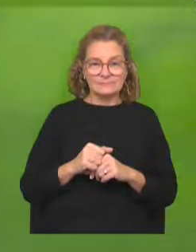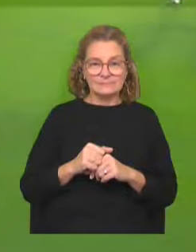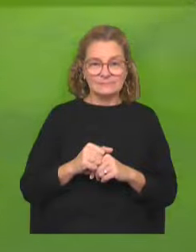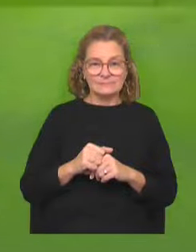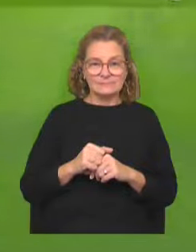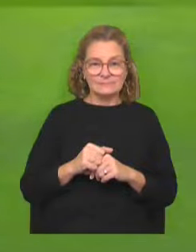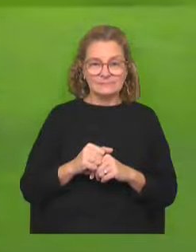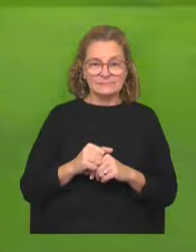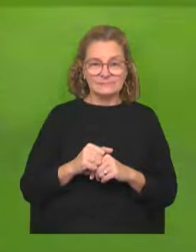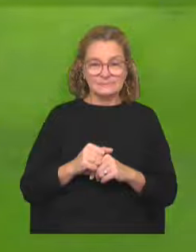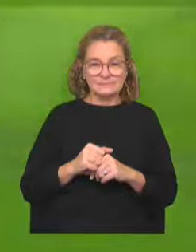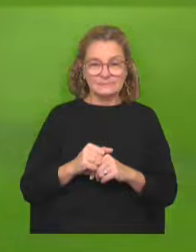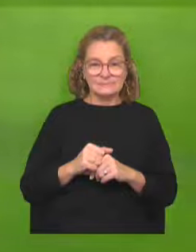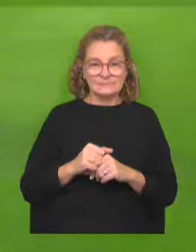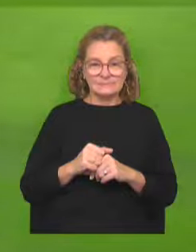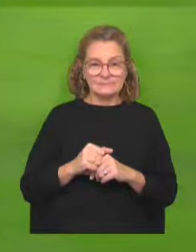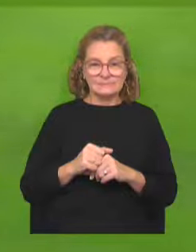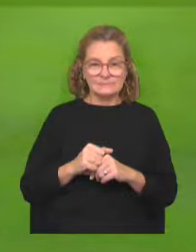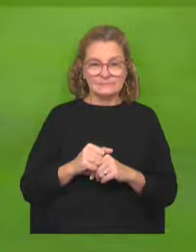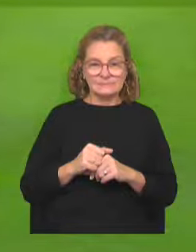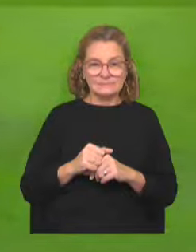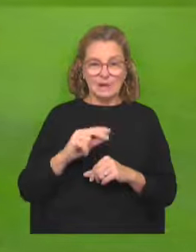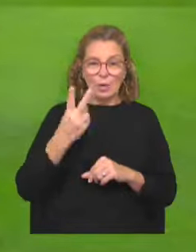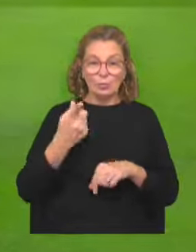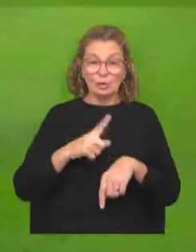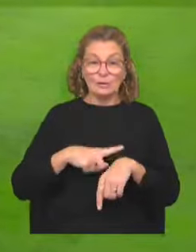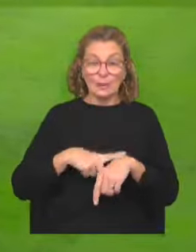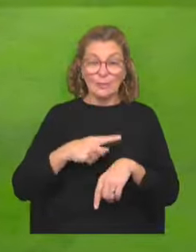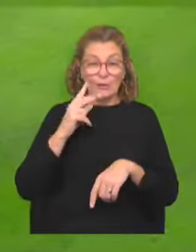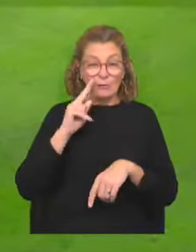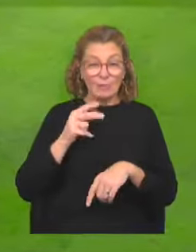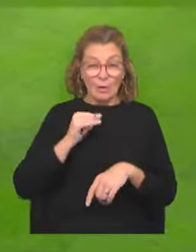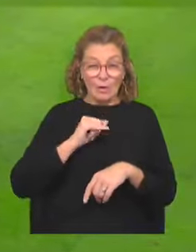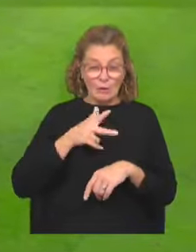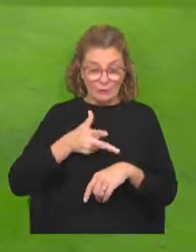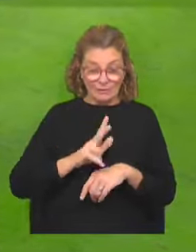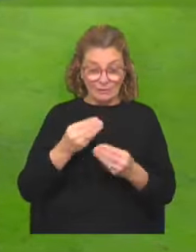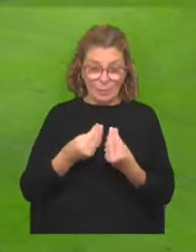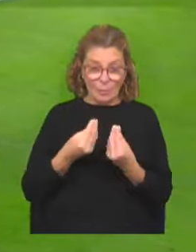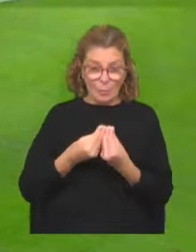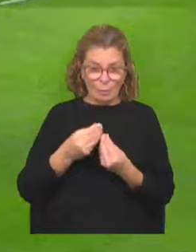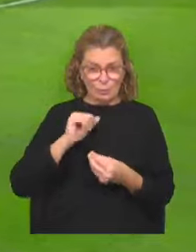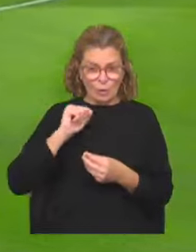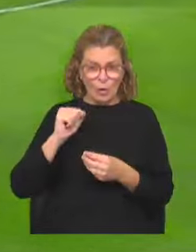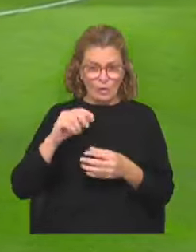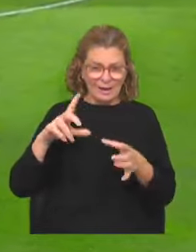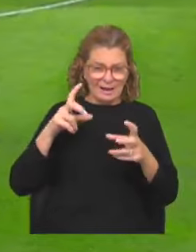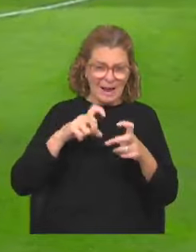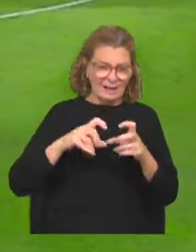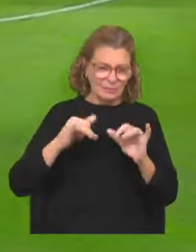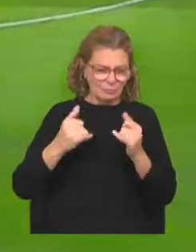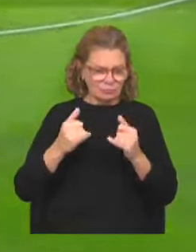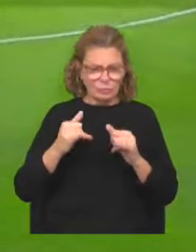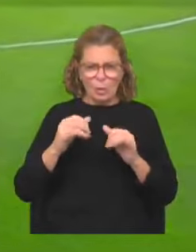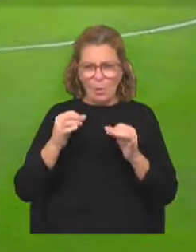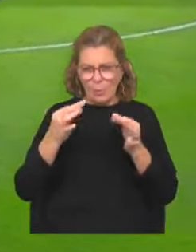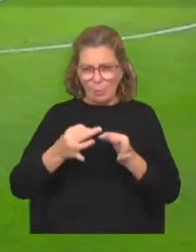para el equipo del chino. Vamos al segundo tiempo, lo dijimos, una fecha con muchos golazos. Con enganches, con definición.